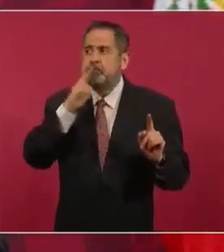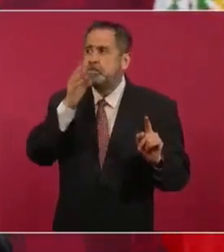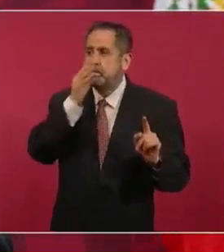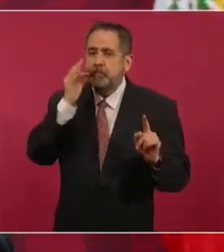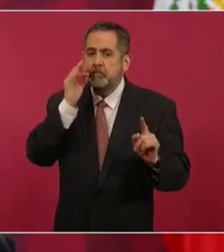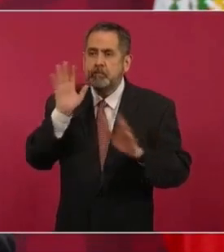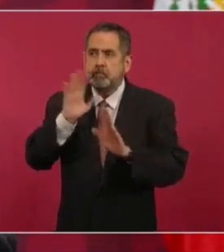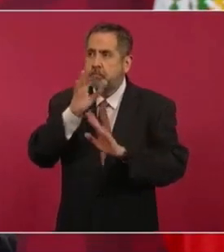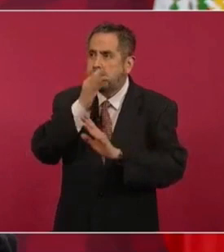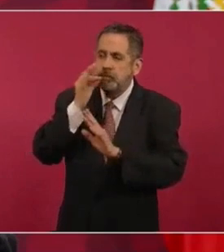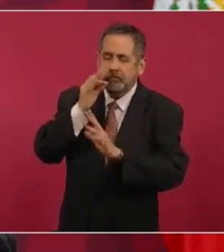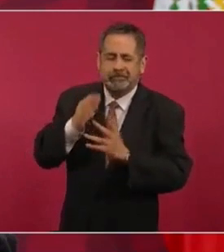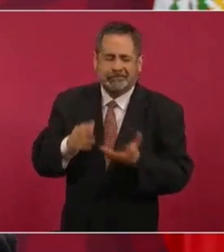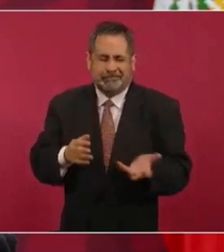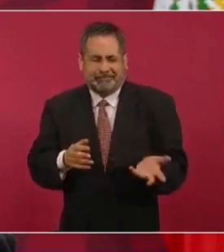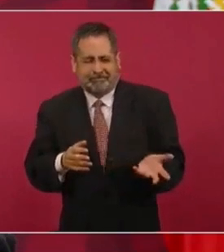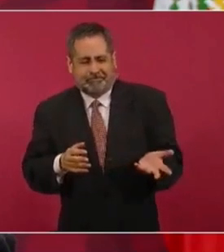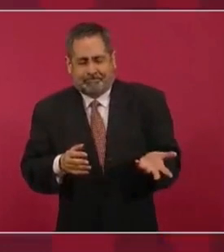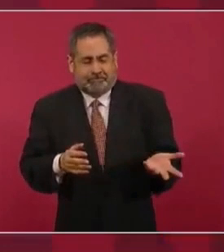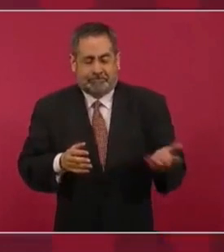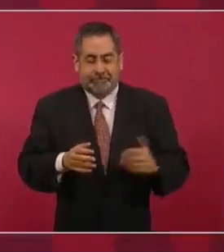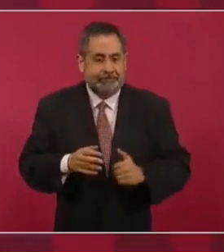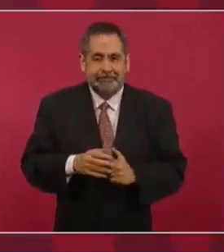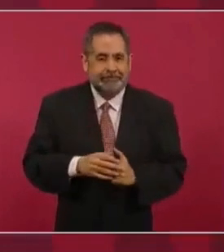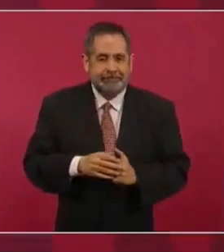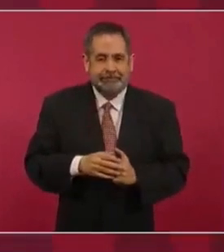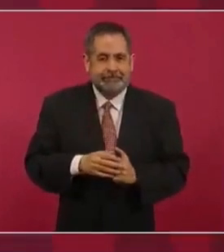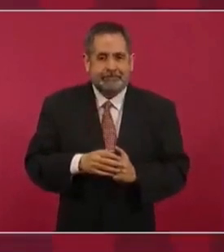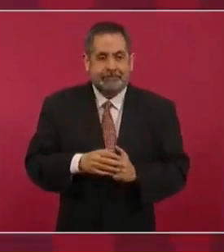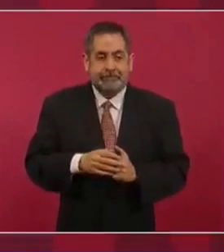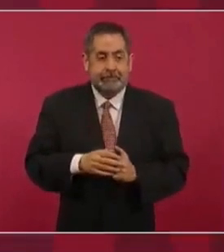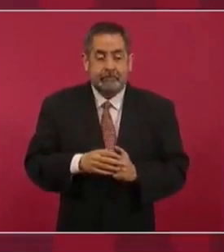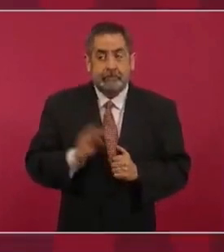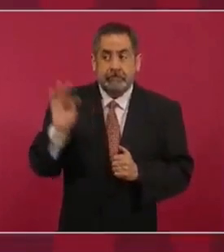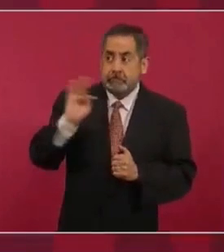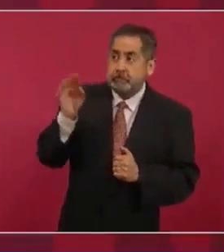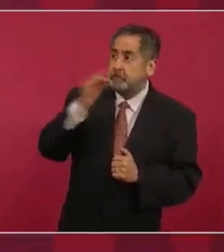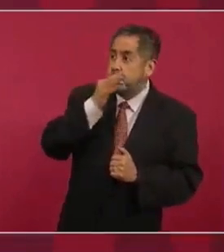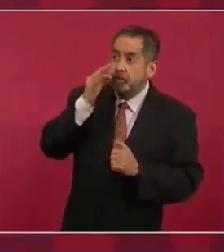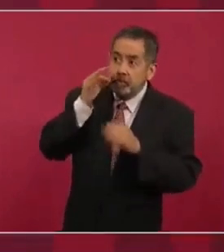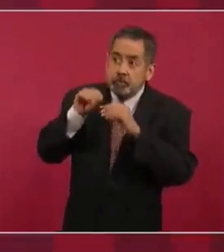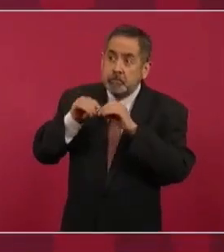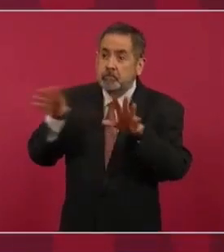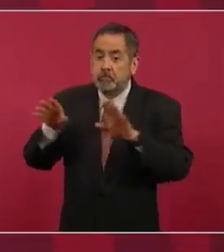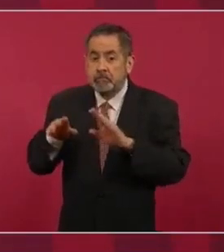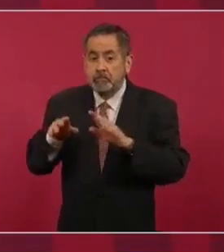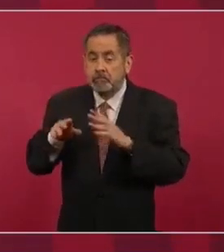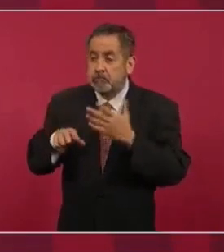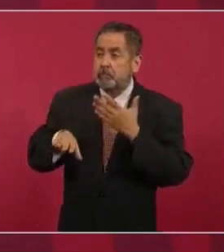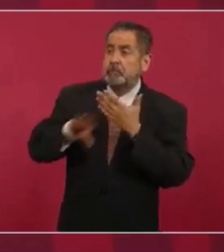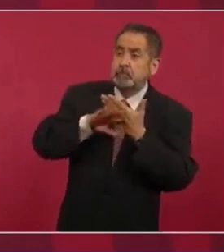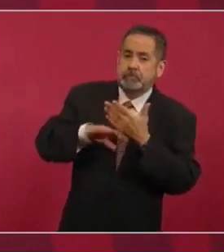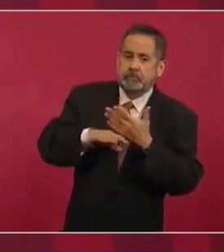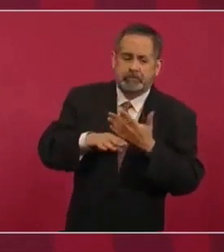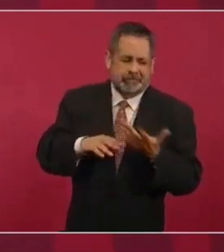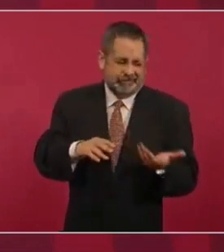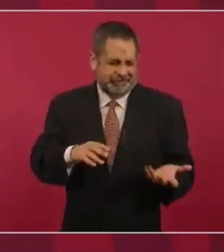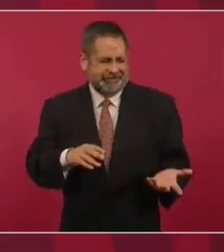hablen, porque si hablan nos están agrediendo.